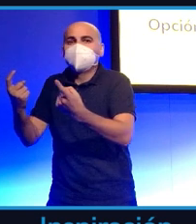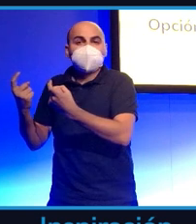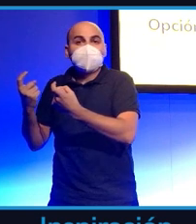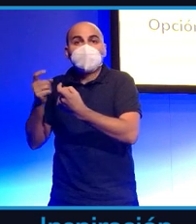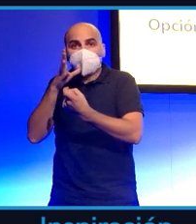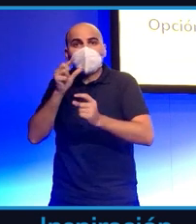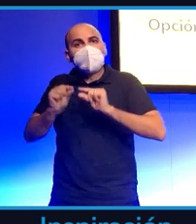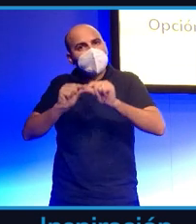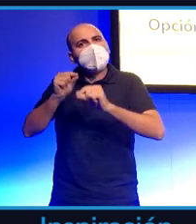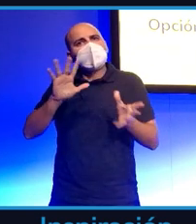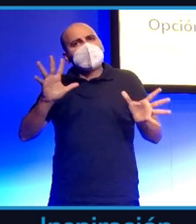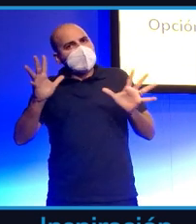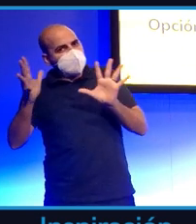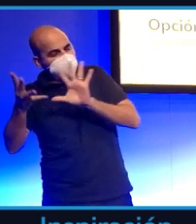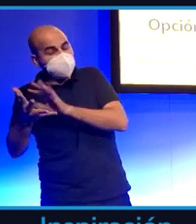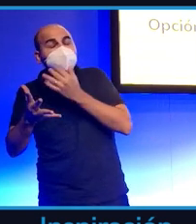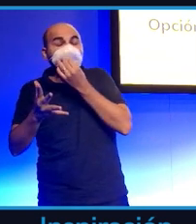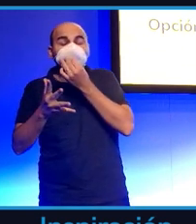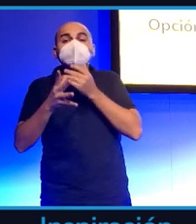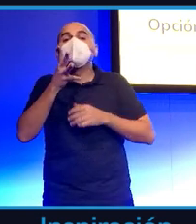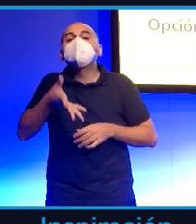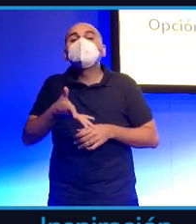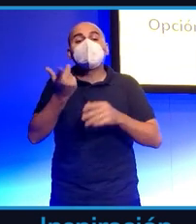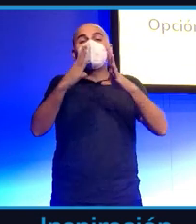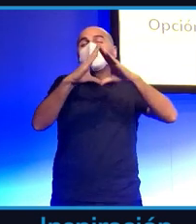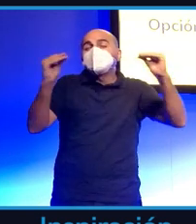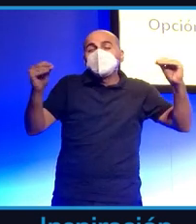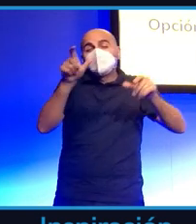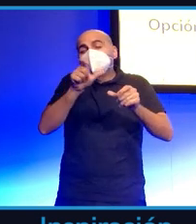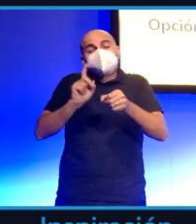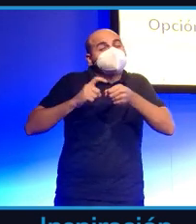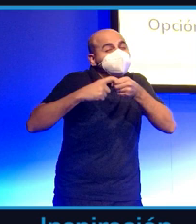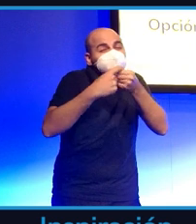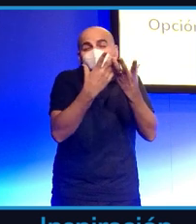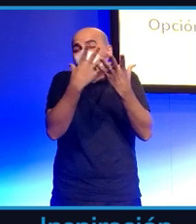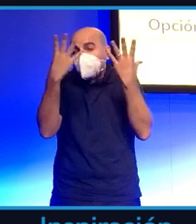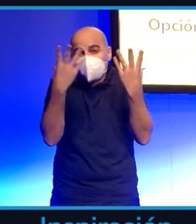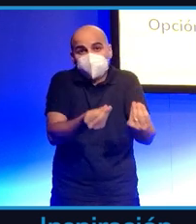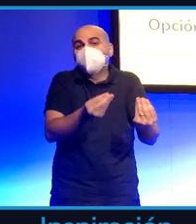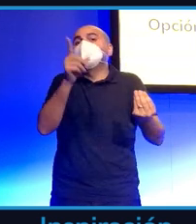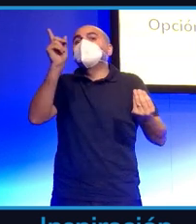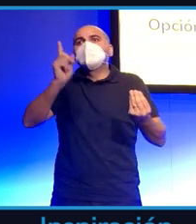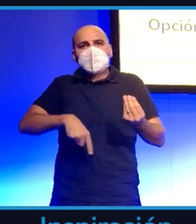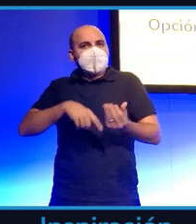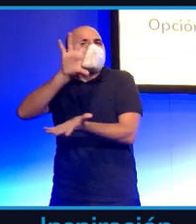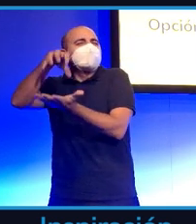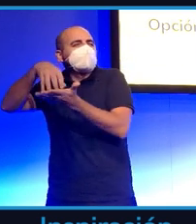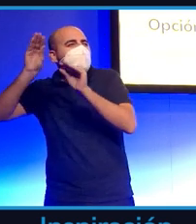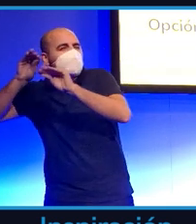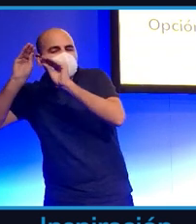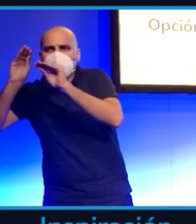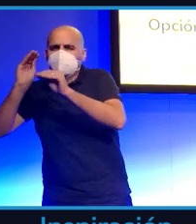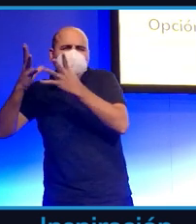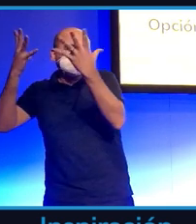superpoblación en las universidades, en todos los centros de formación para periodistas y cada vez hay menos posibilidad